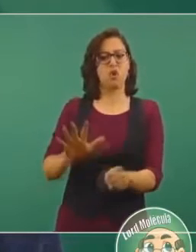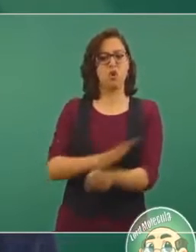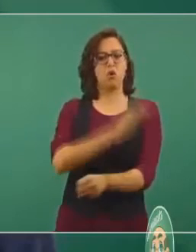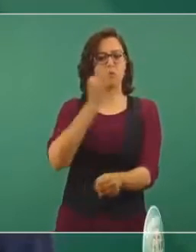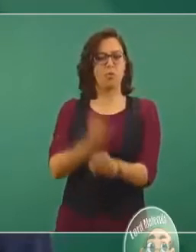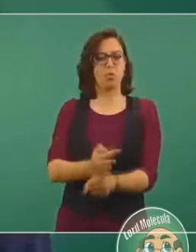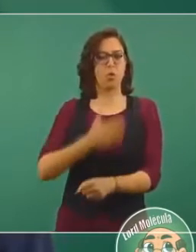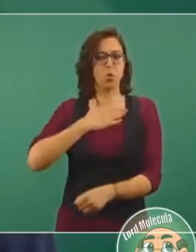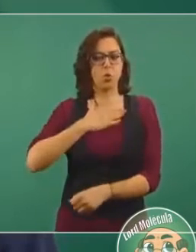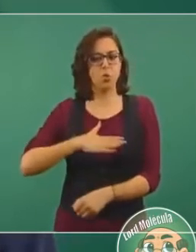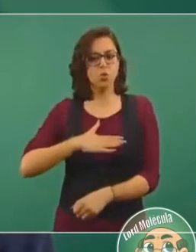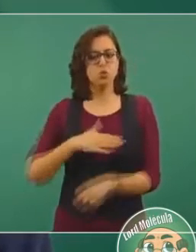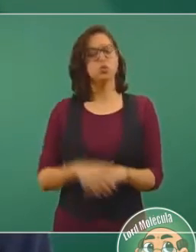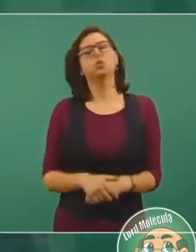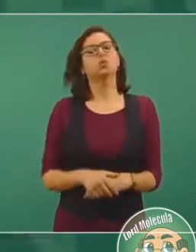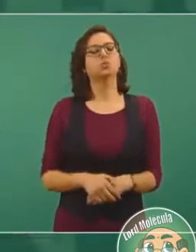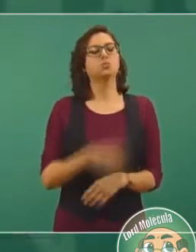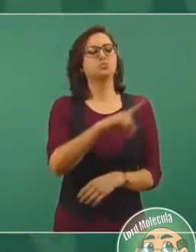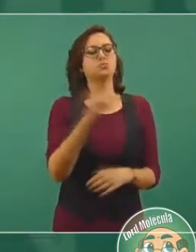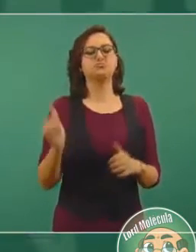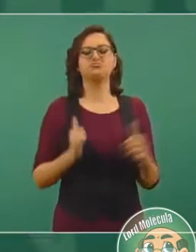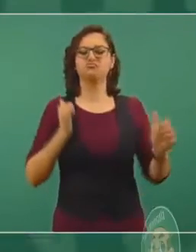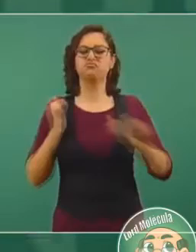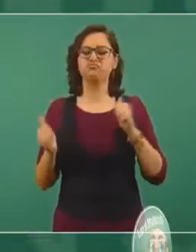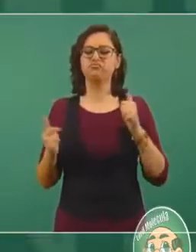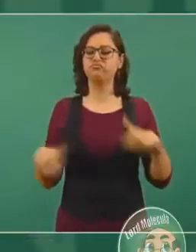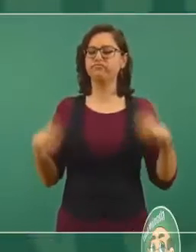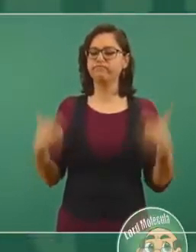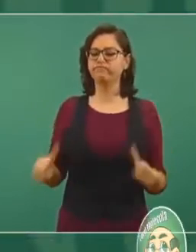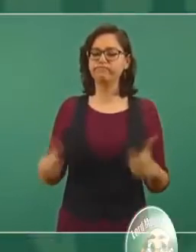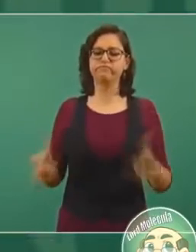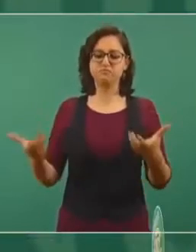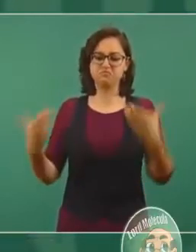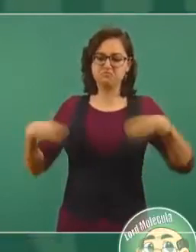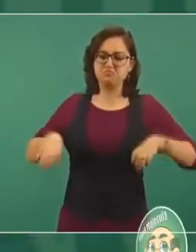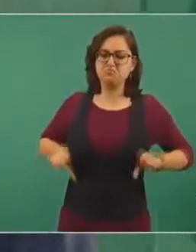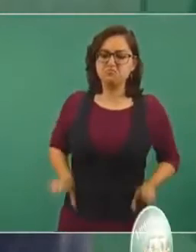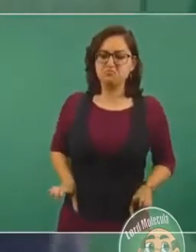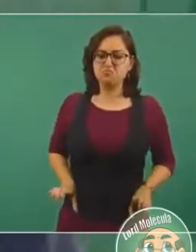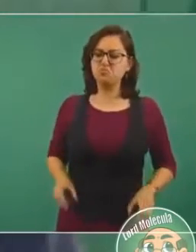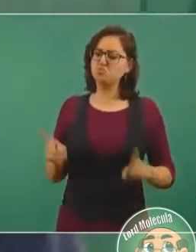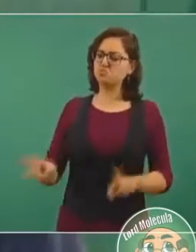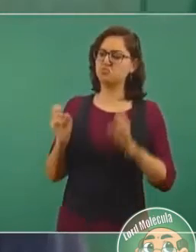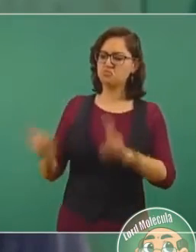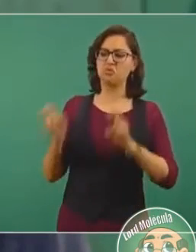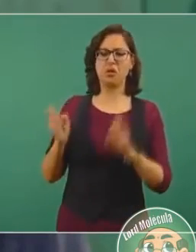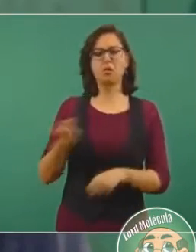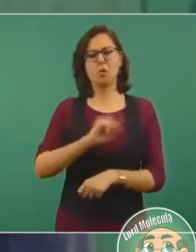que no vengan a robar, que se vayan a robar más lejos,